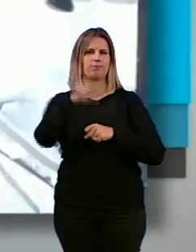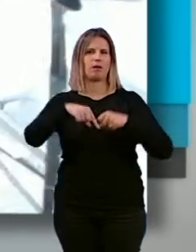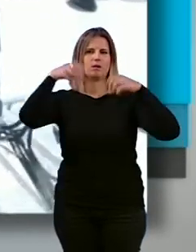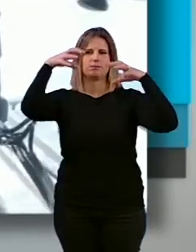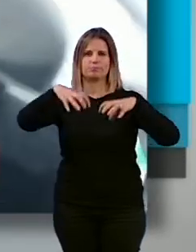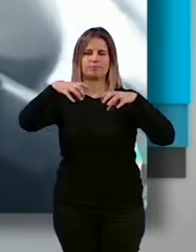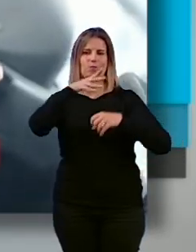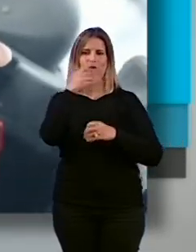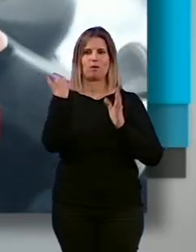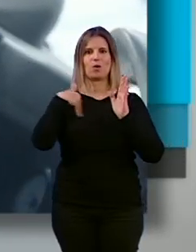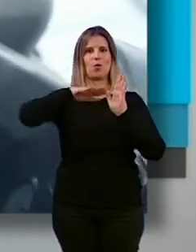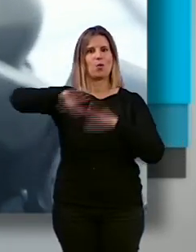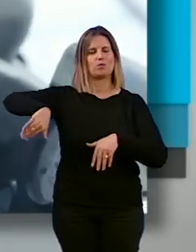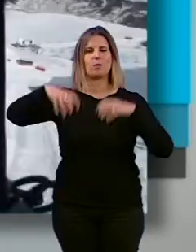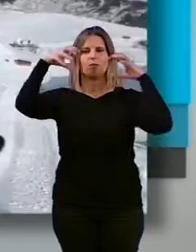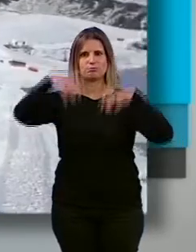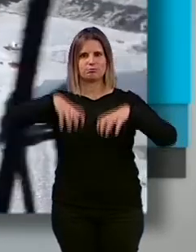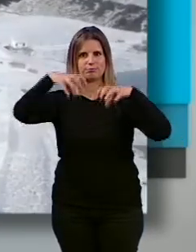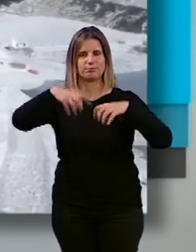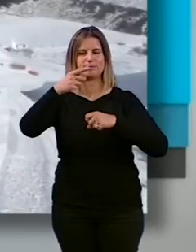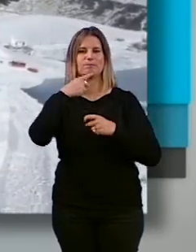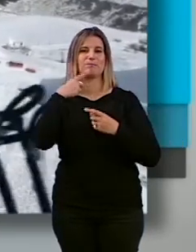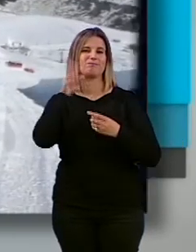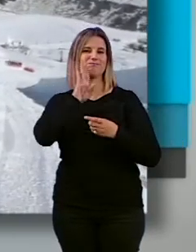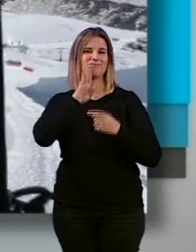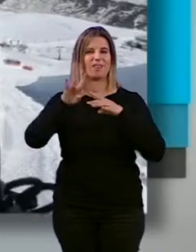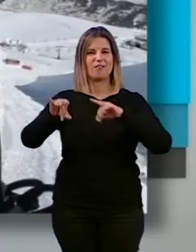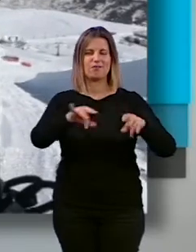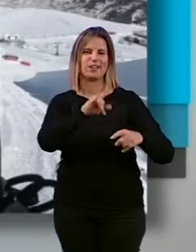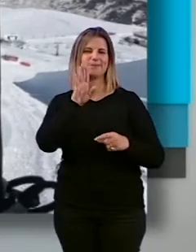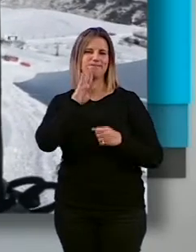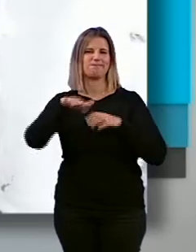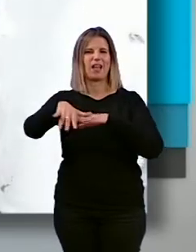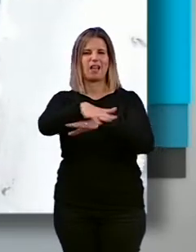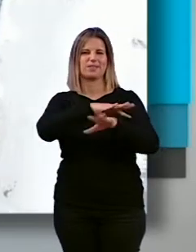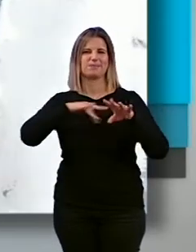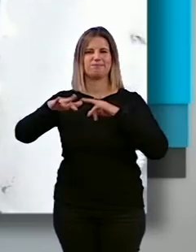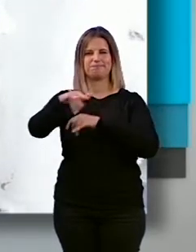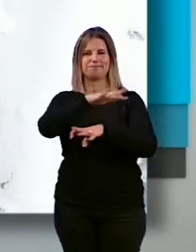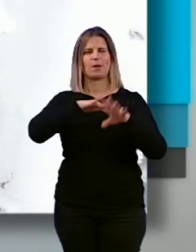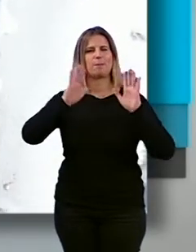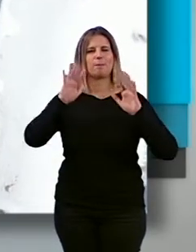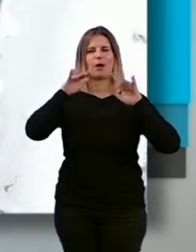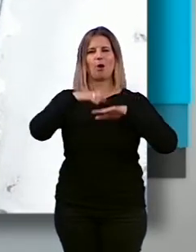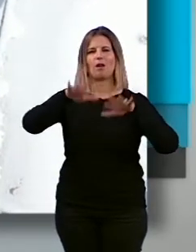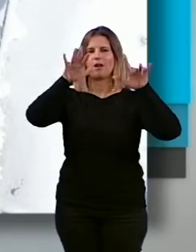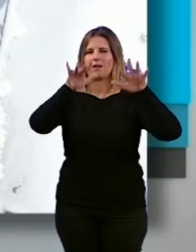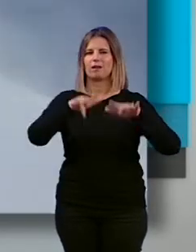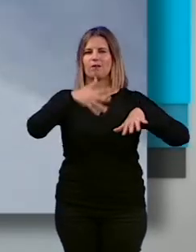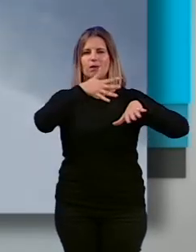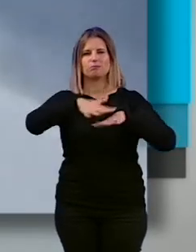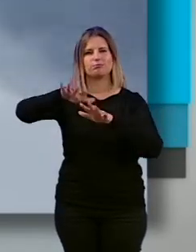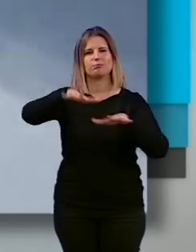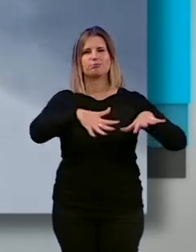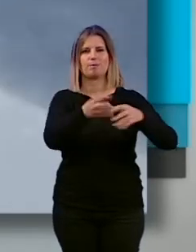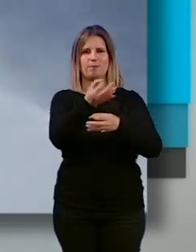en referencia a las últimas precipitaciones. Con la calima de estos días hay aún barro en muchas zonas, pero la nieve desliza muy bien, ha resumido Ibáñez,